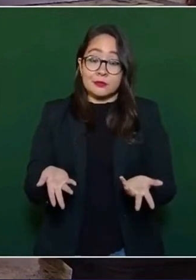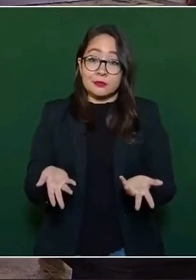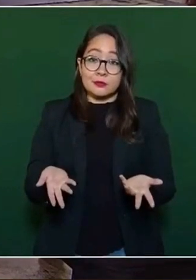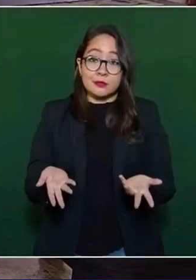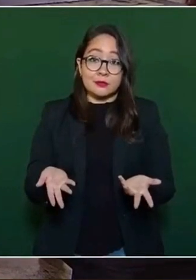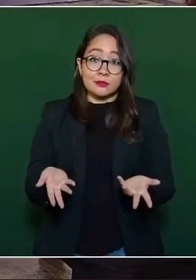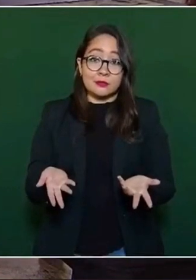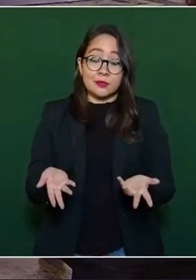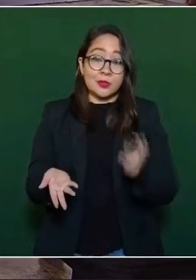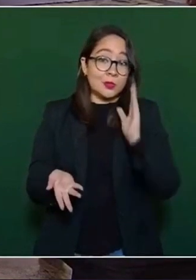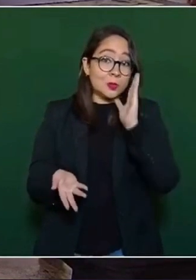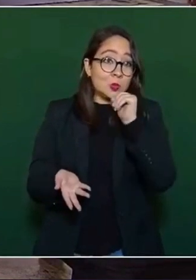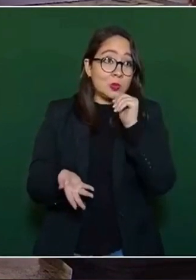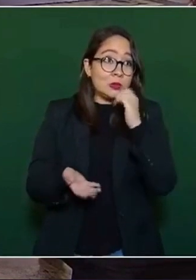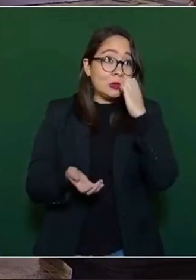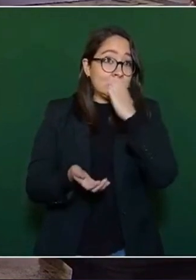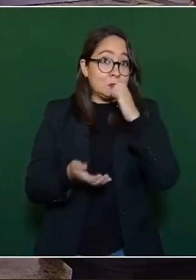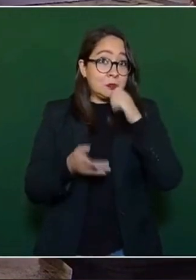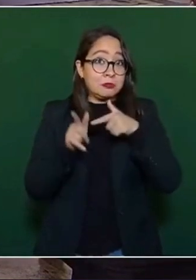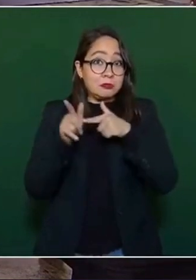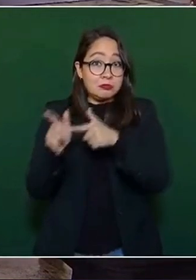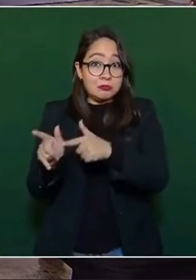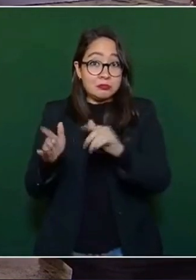cerradas las escuelas.